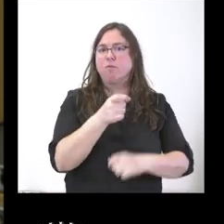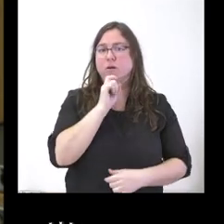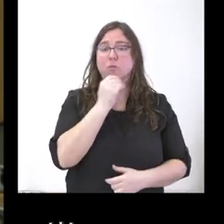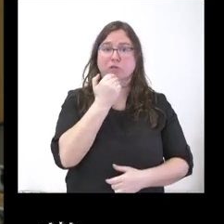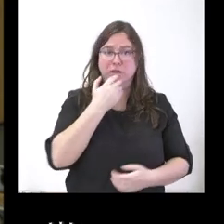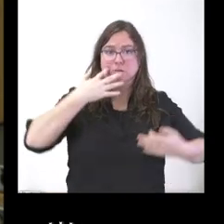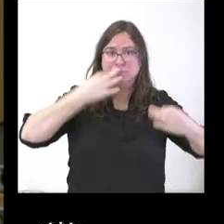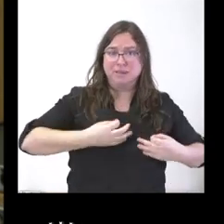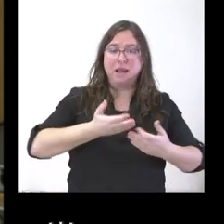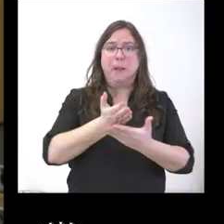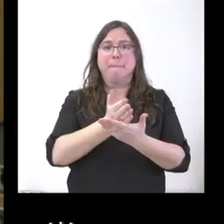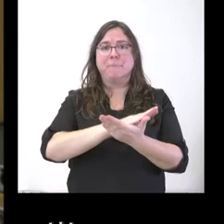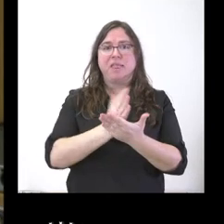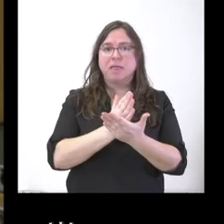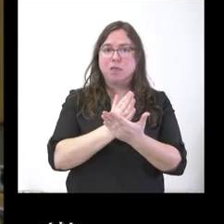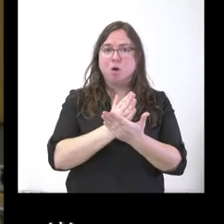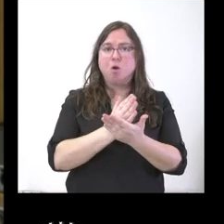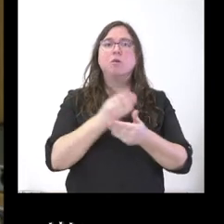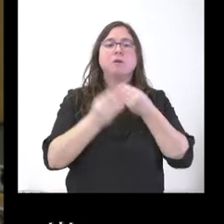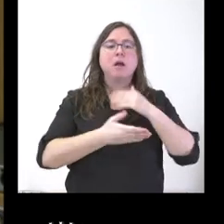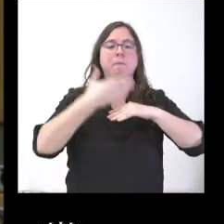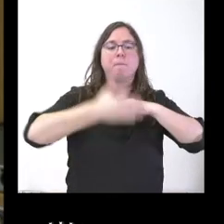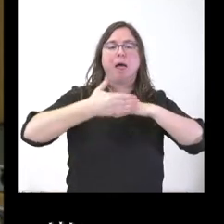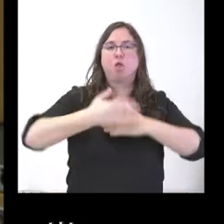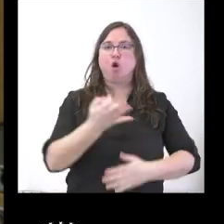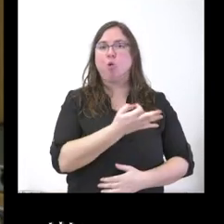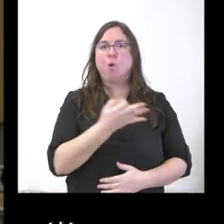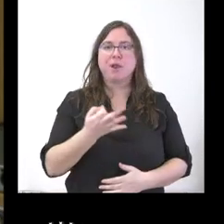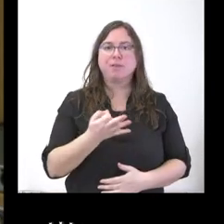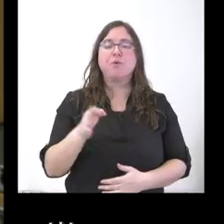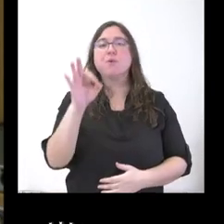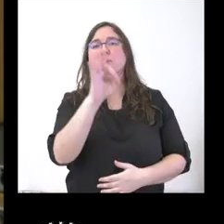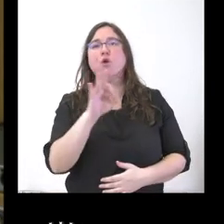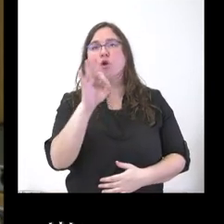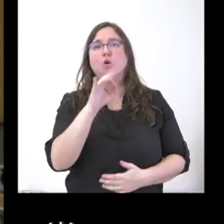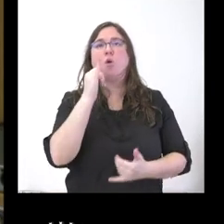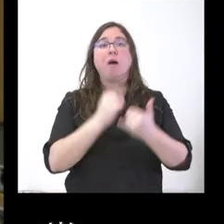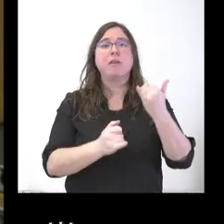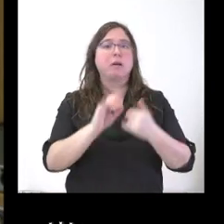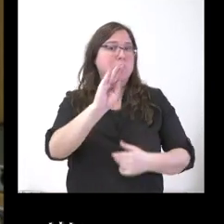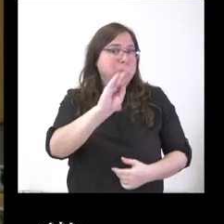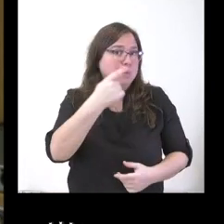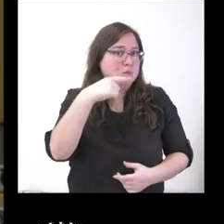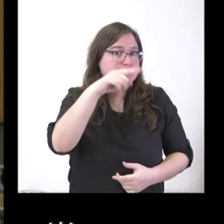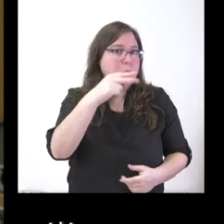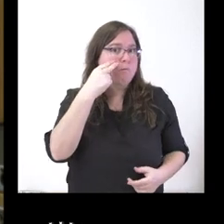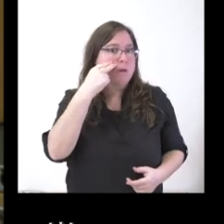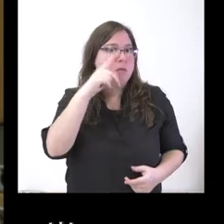mediación va a tener unos plazos correctos o no temen ustedes que se